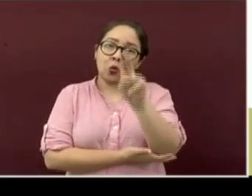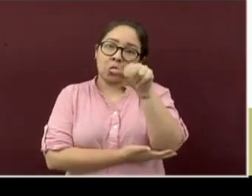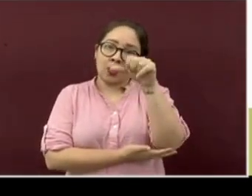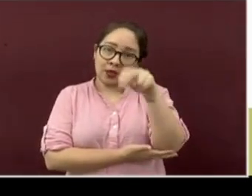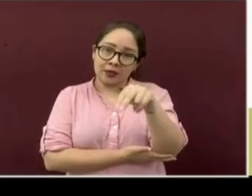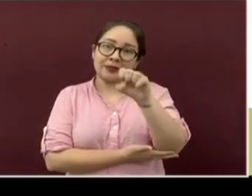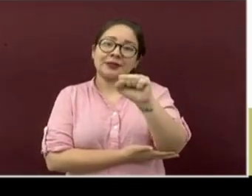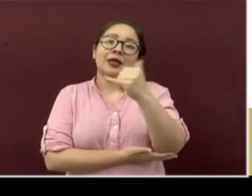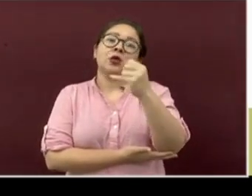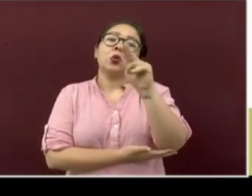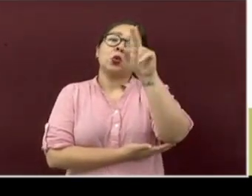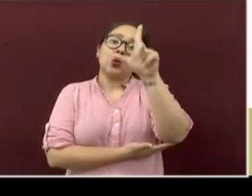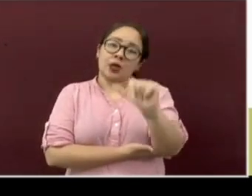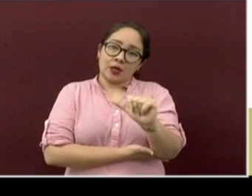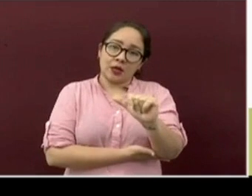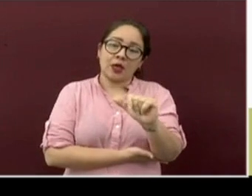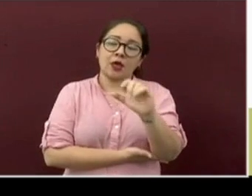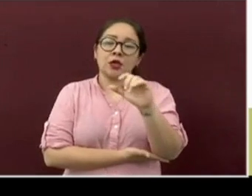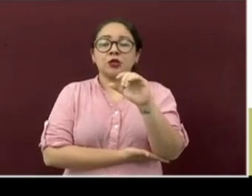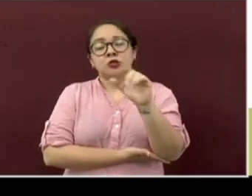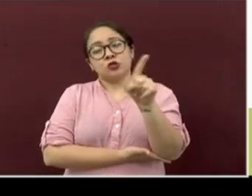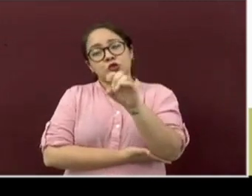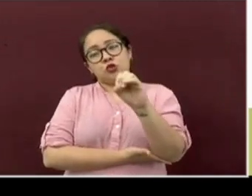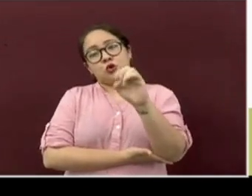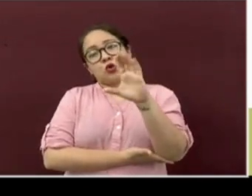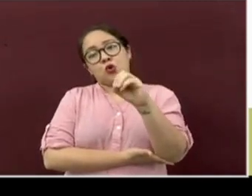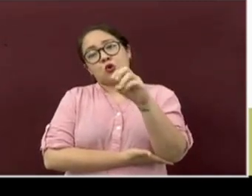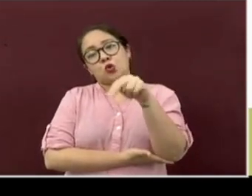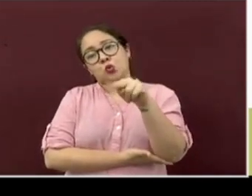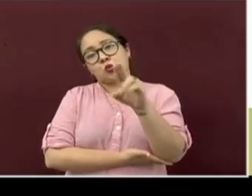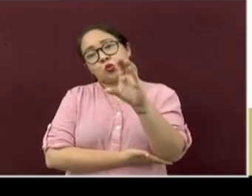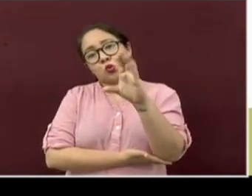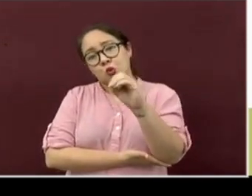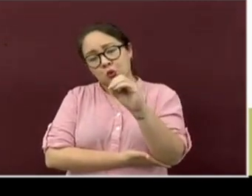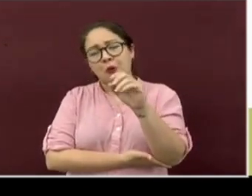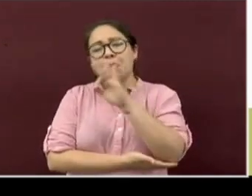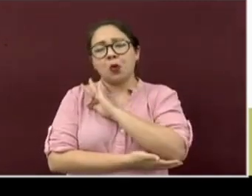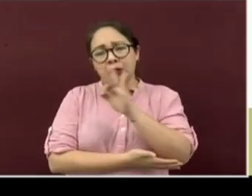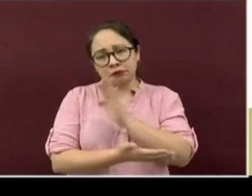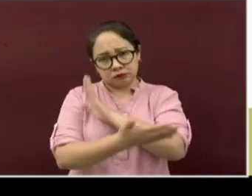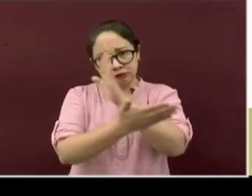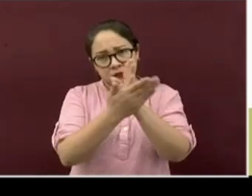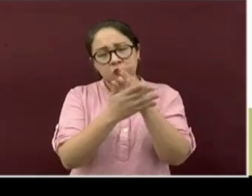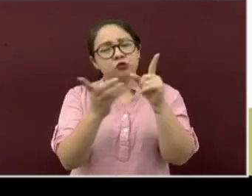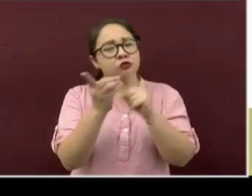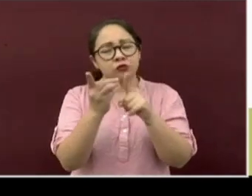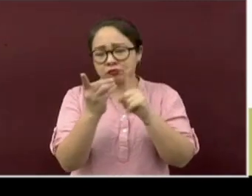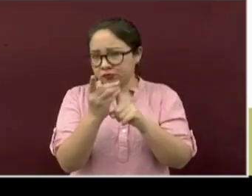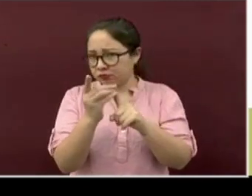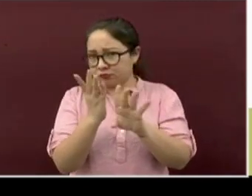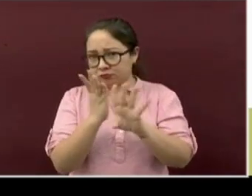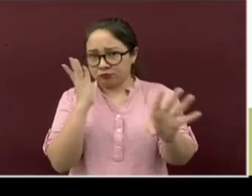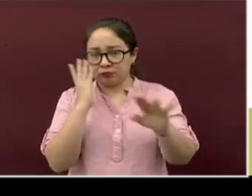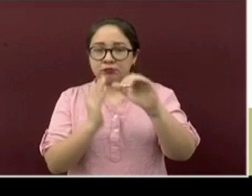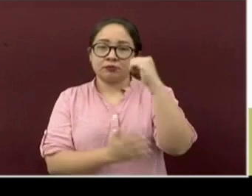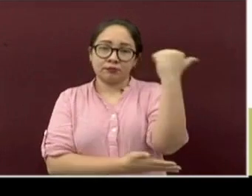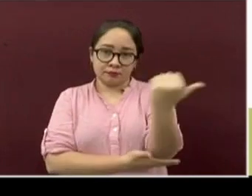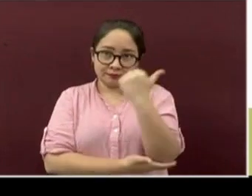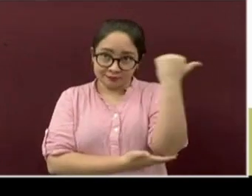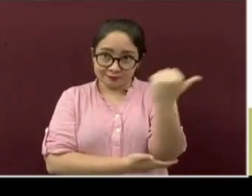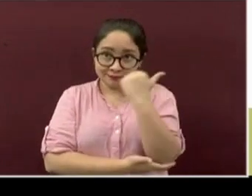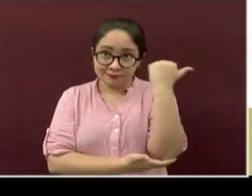Sayula de Alemán, Soconusco podrán acudir a la macro sede que estará ubicada en Acayucan.